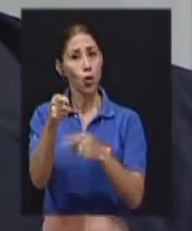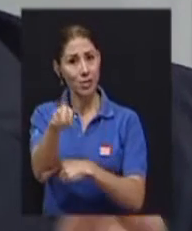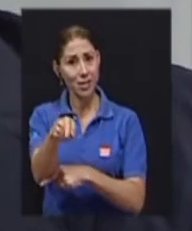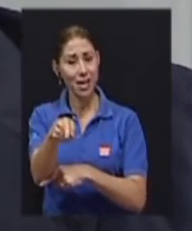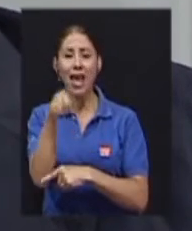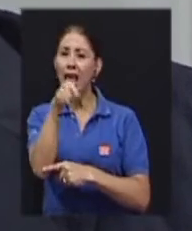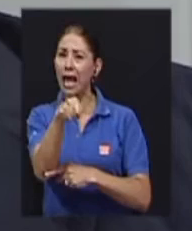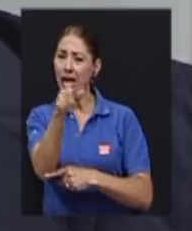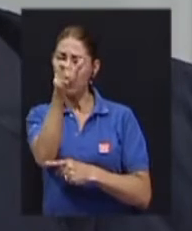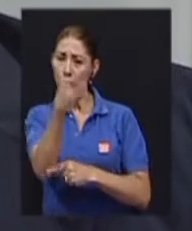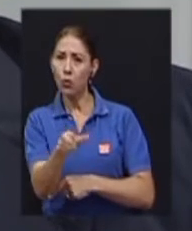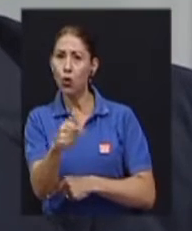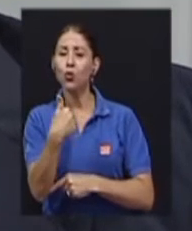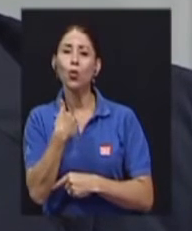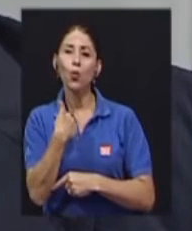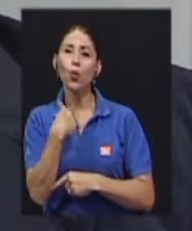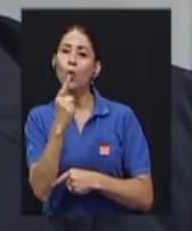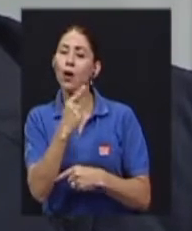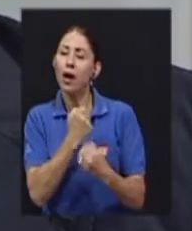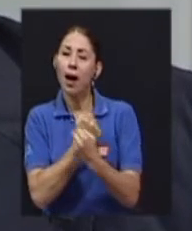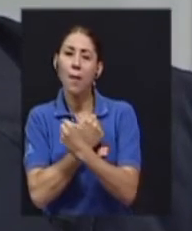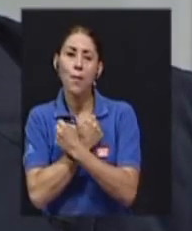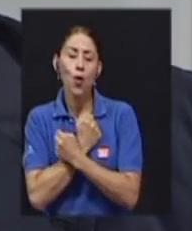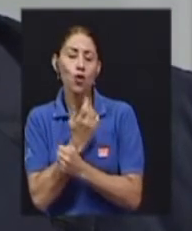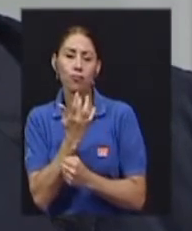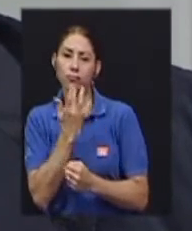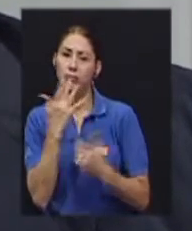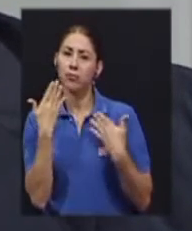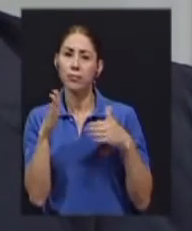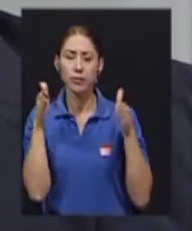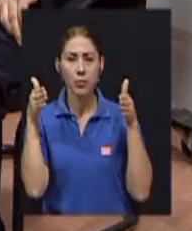un amor de predilección por la juventud.